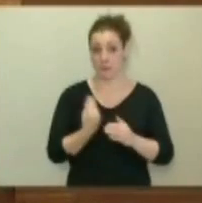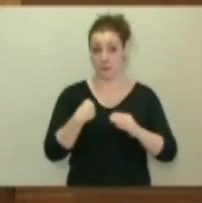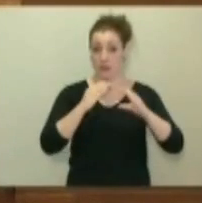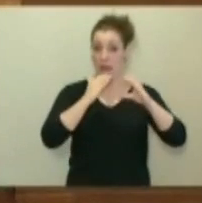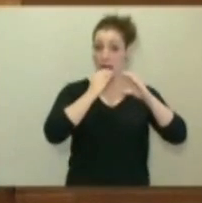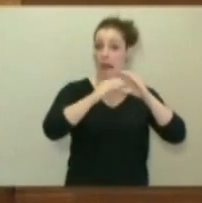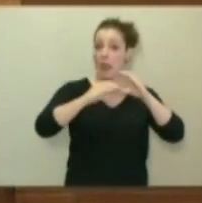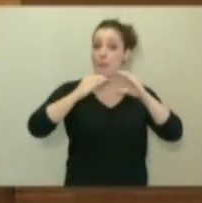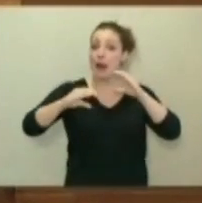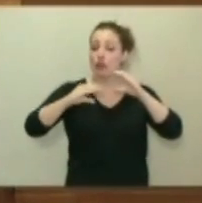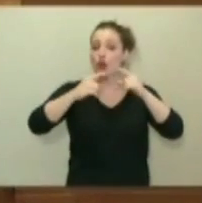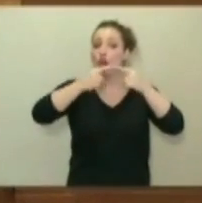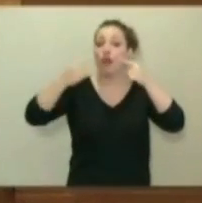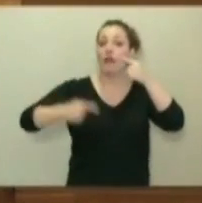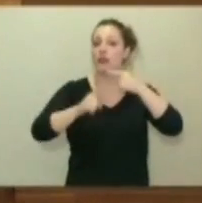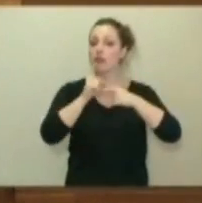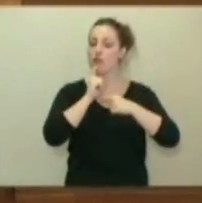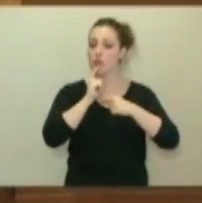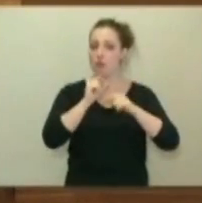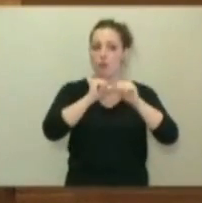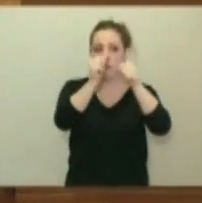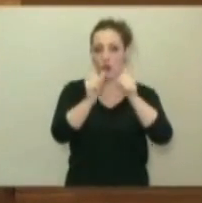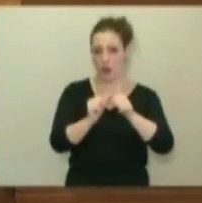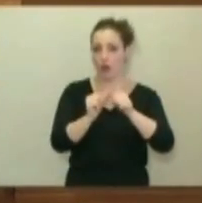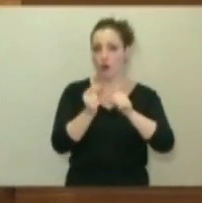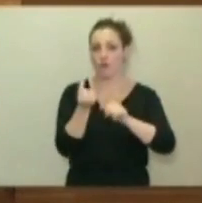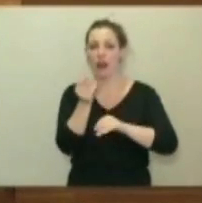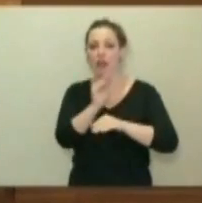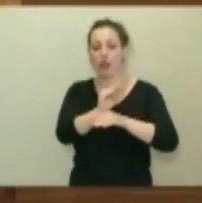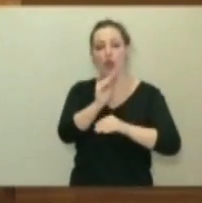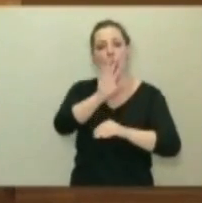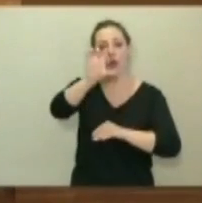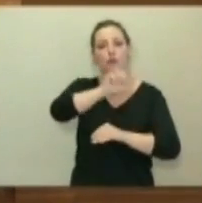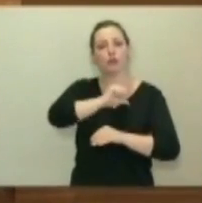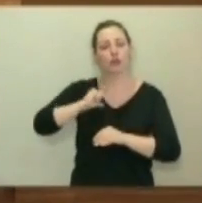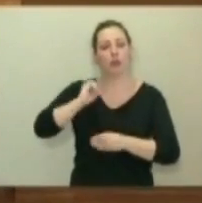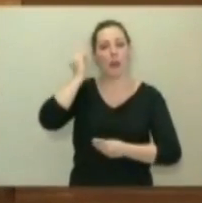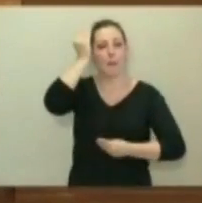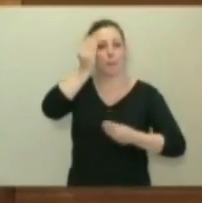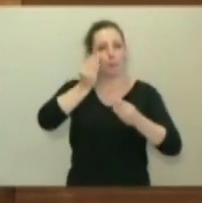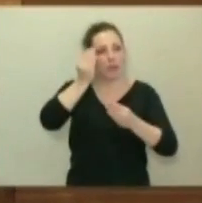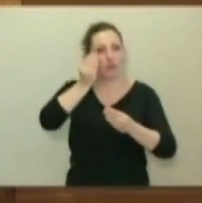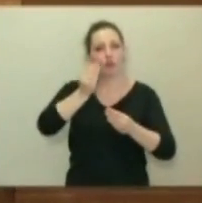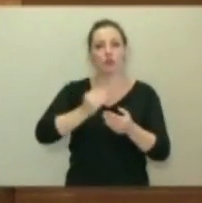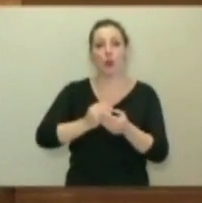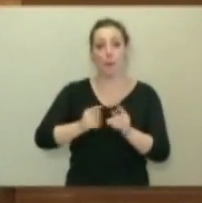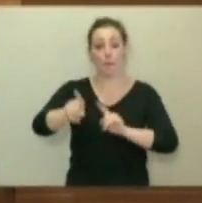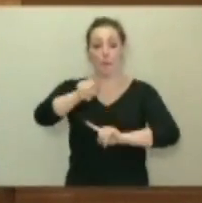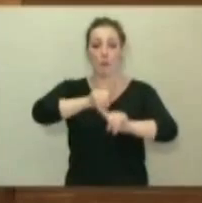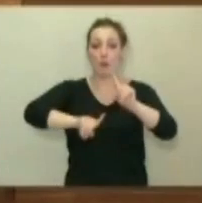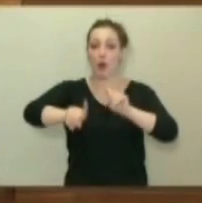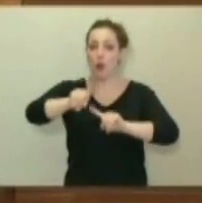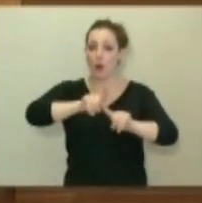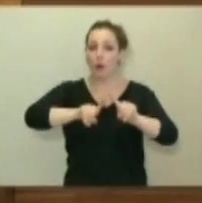del déficit y al modelo de financiación autonómica, creo que el problema